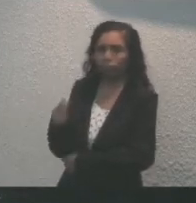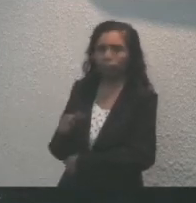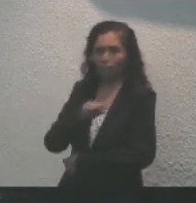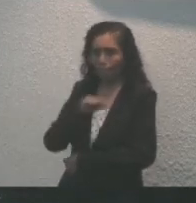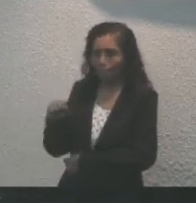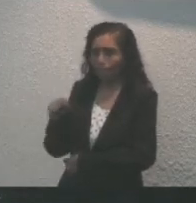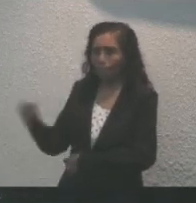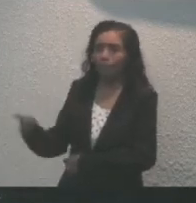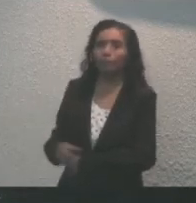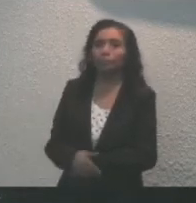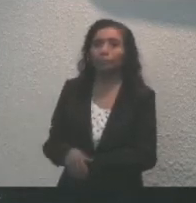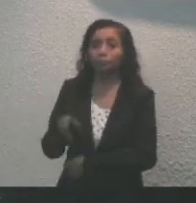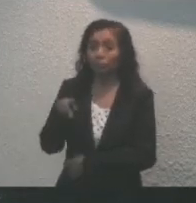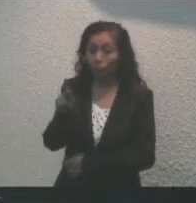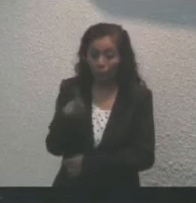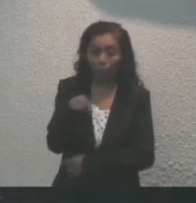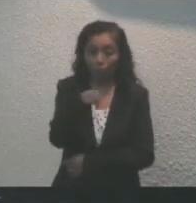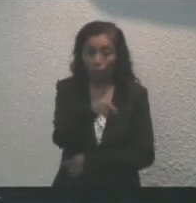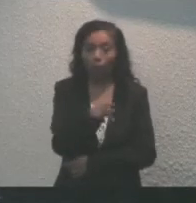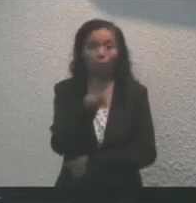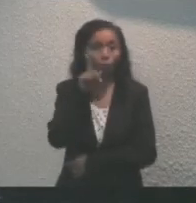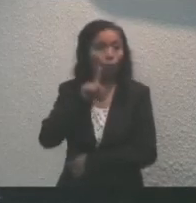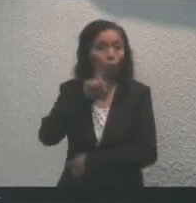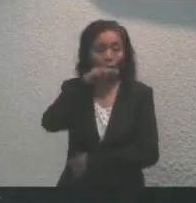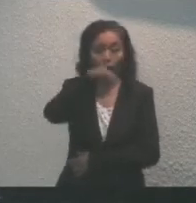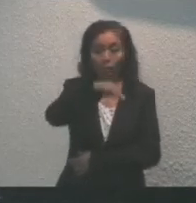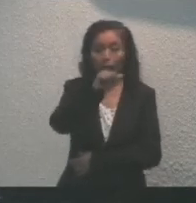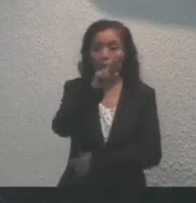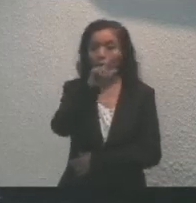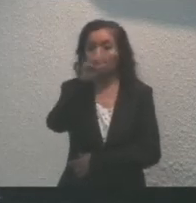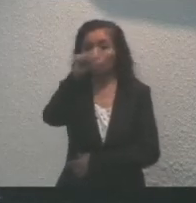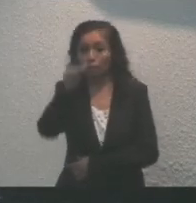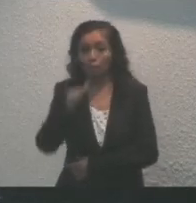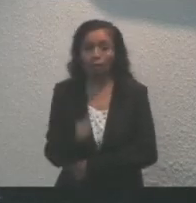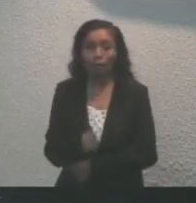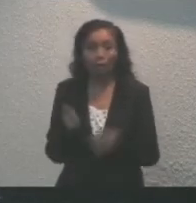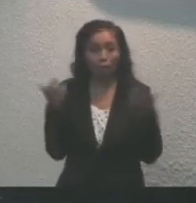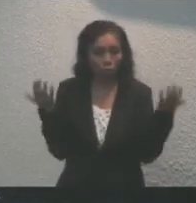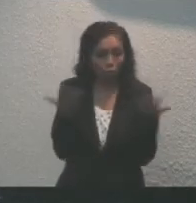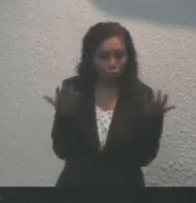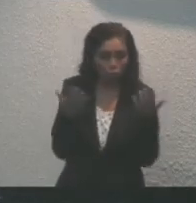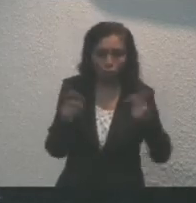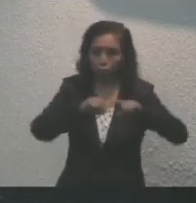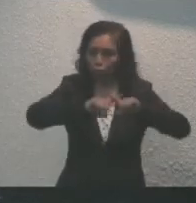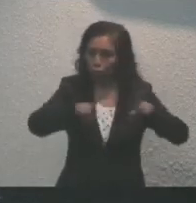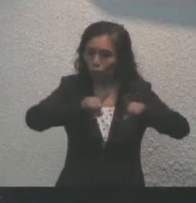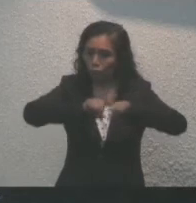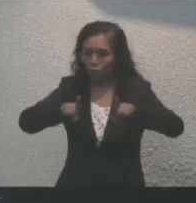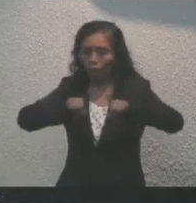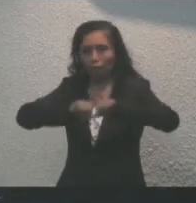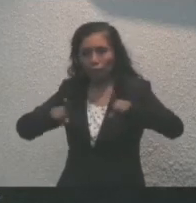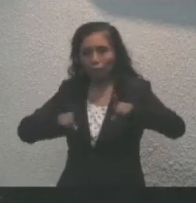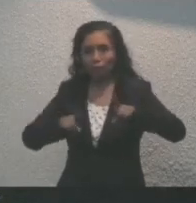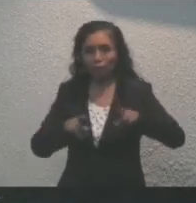También bajo las órdenes de María Huicaba, sus seguidores llevaron a cabo varias incursiones militares a